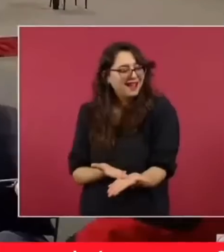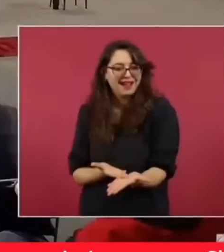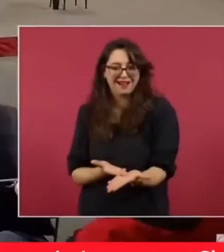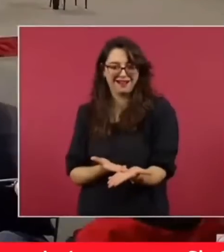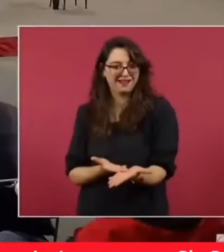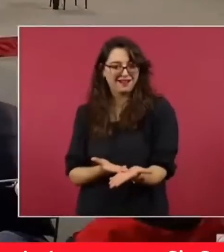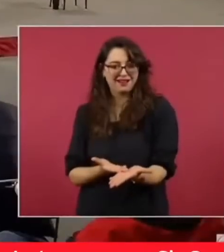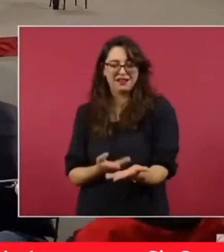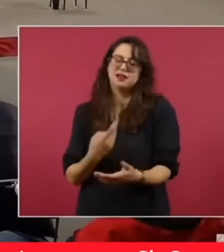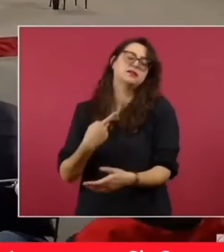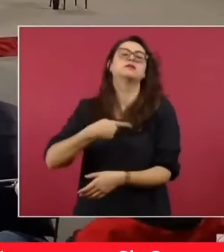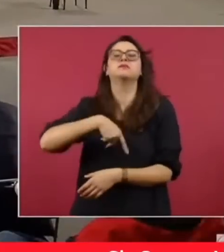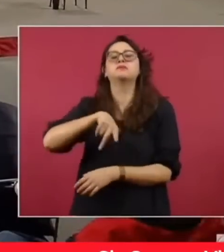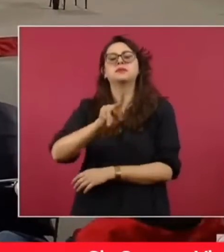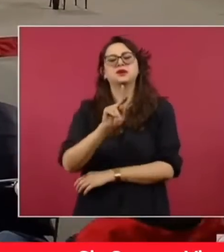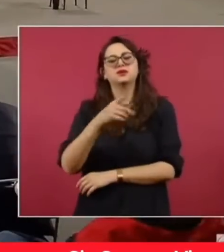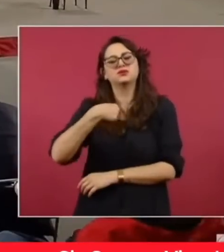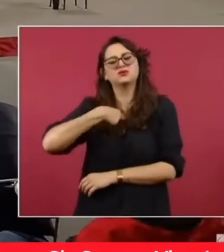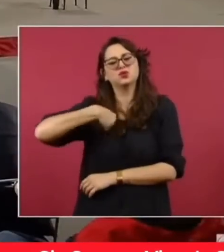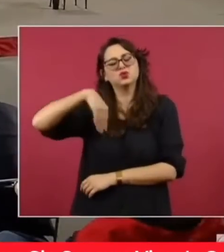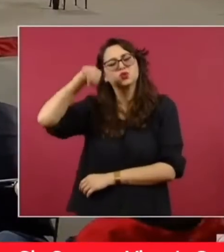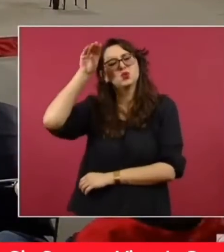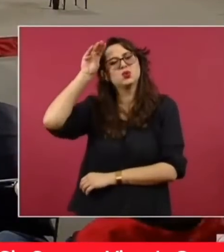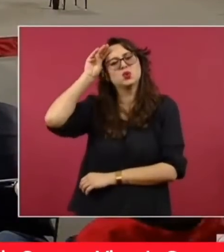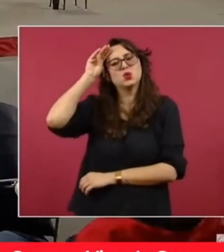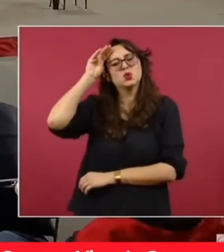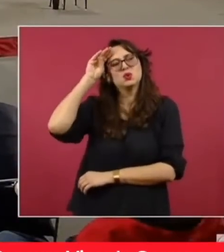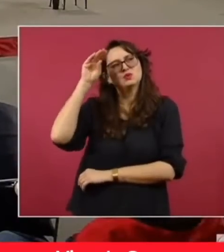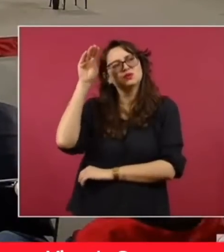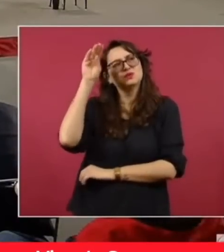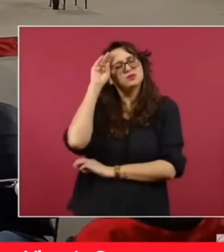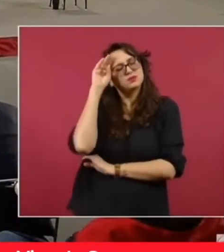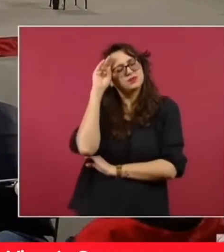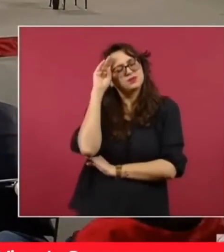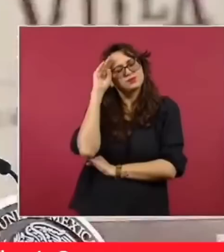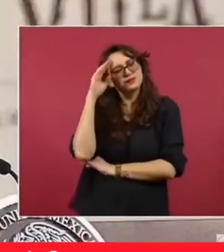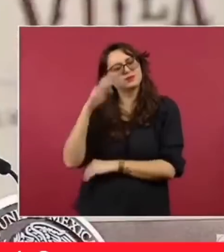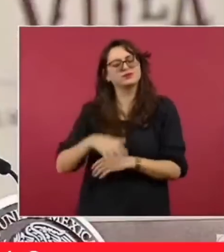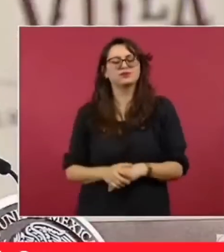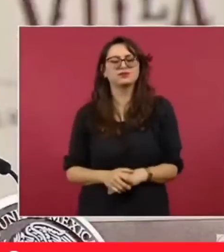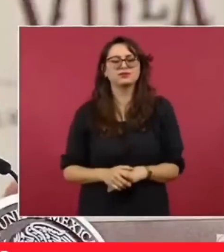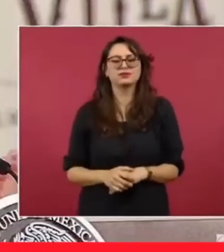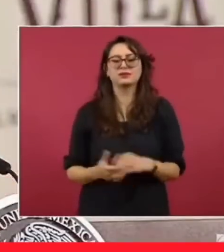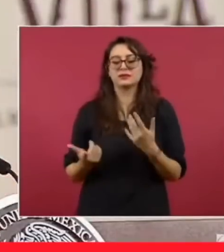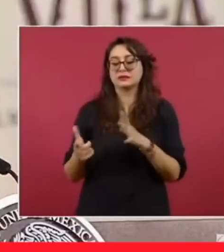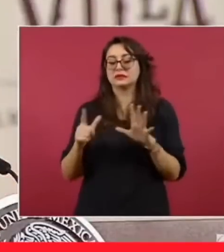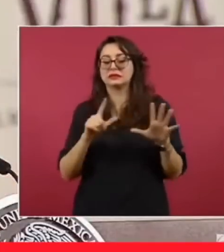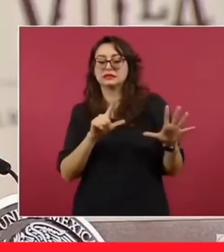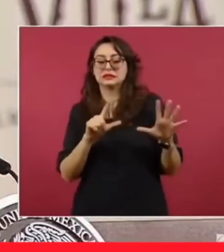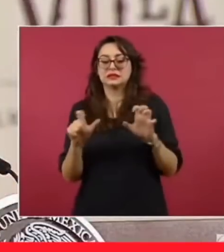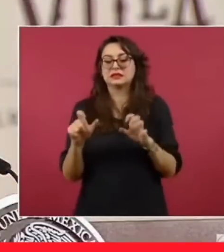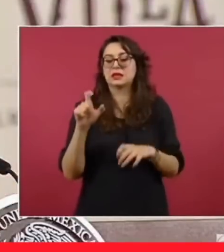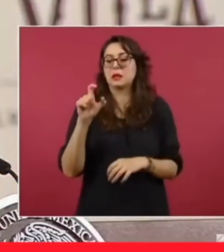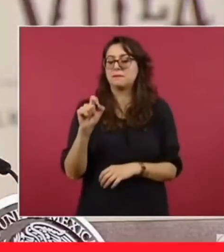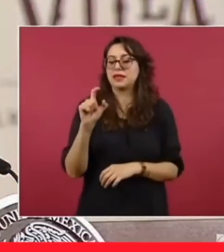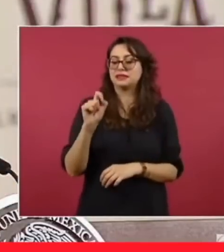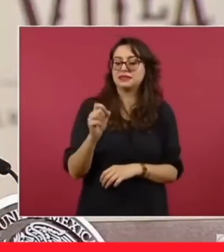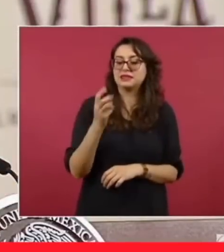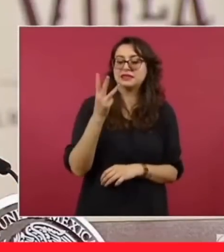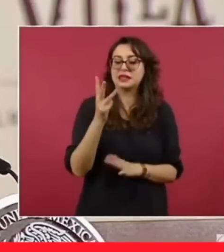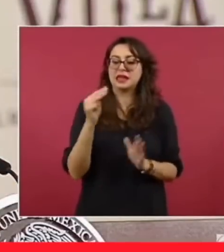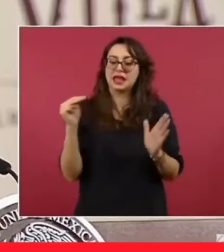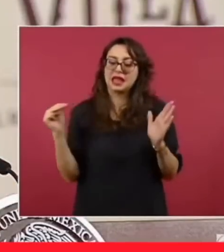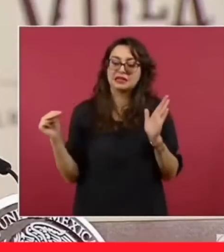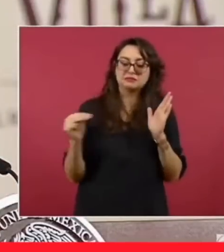MX y al Universal de los 723 mil pesos que disponen los ministros de la